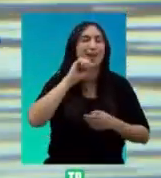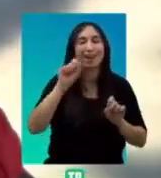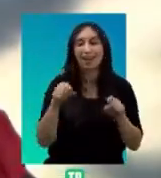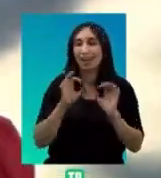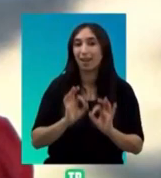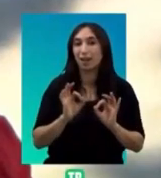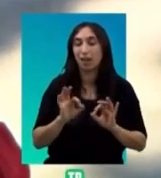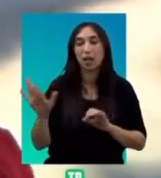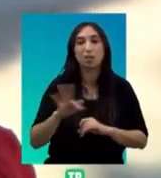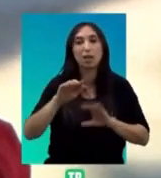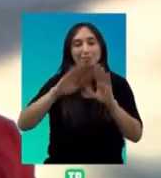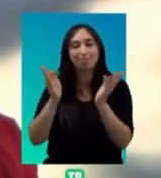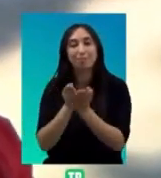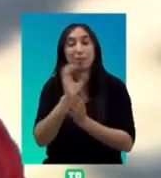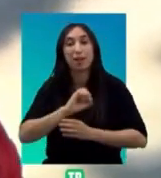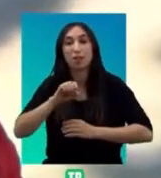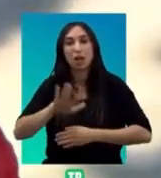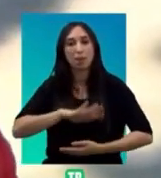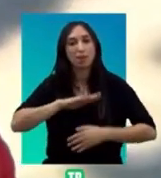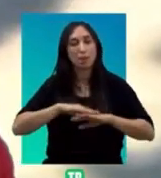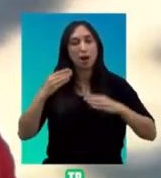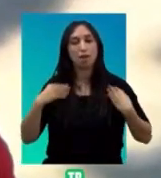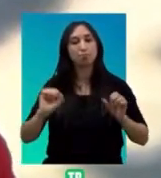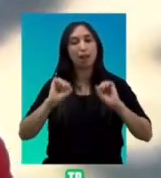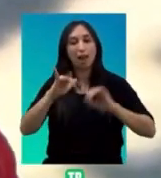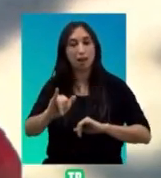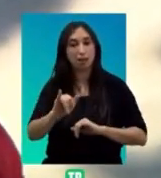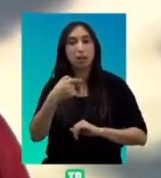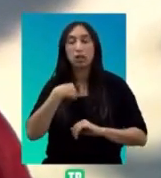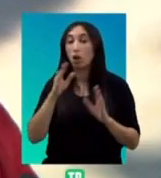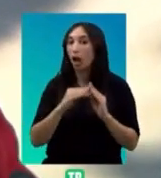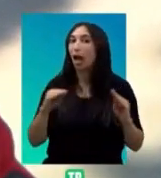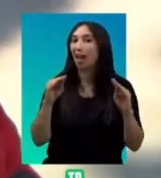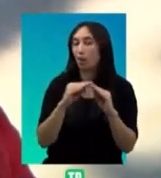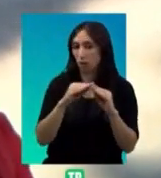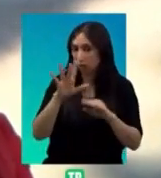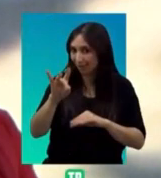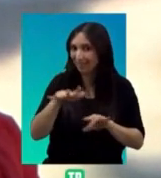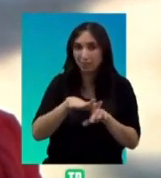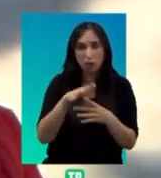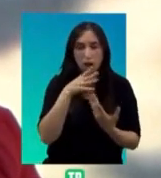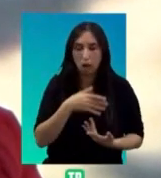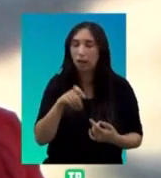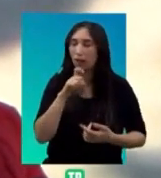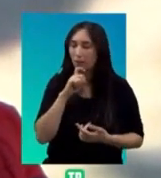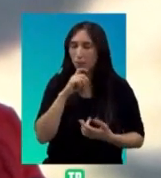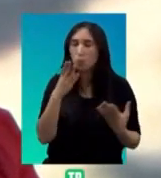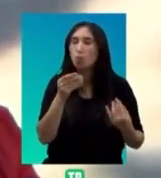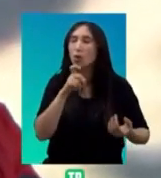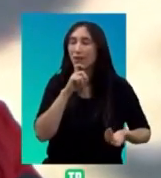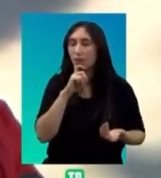naturaleza... ...un maravilloso planeta con la capacidad de sobrevivir. Estoy de acuerdo en que la situación en este momento es difícil... ...muy difícil.